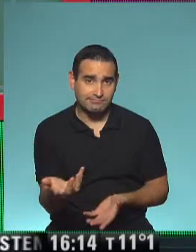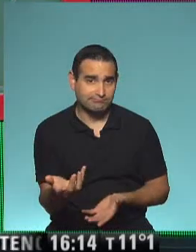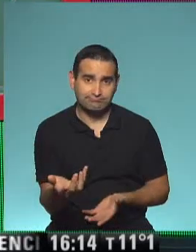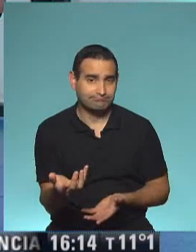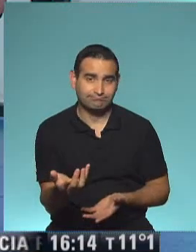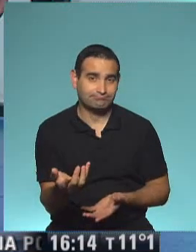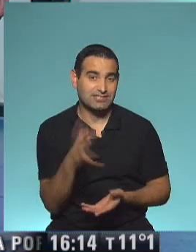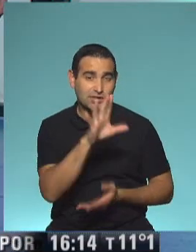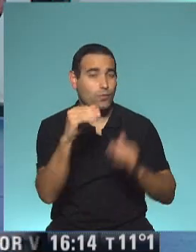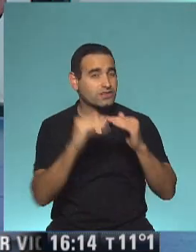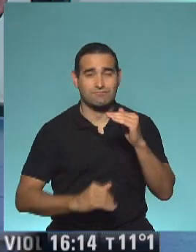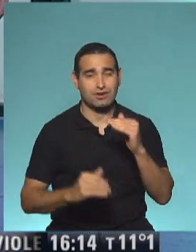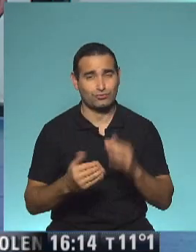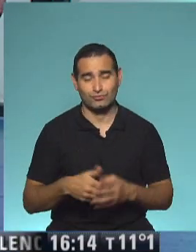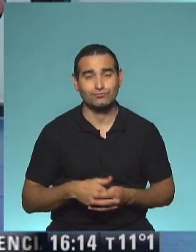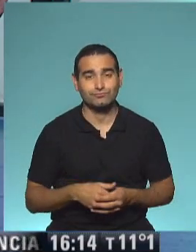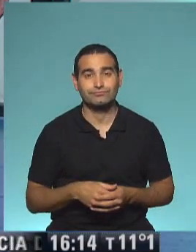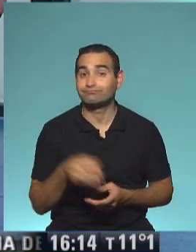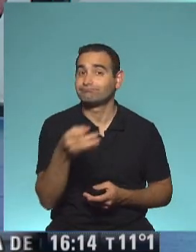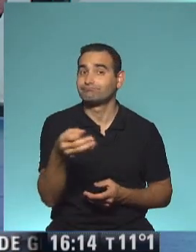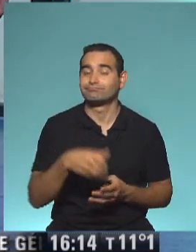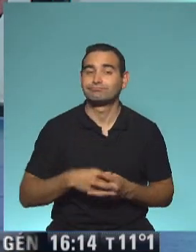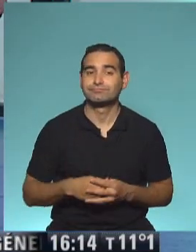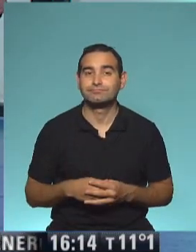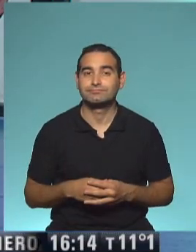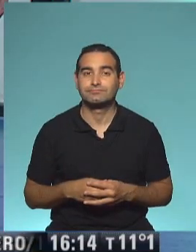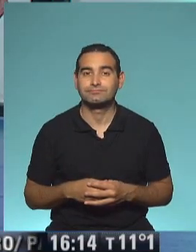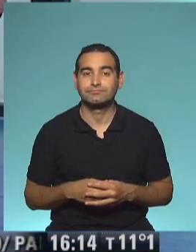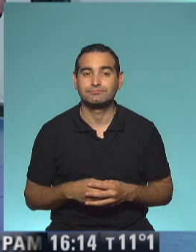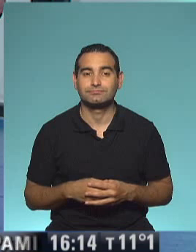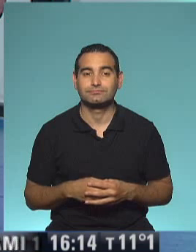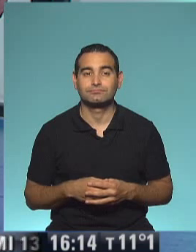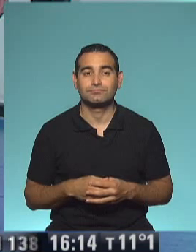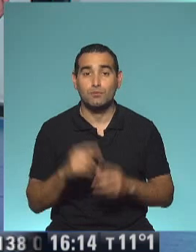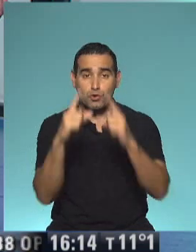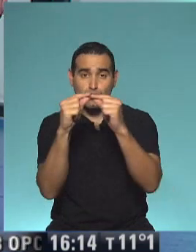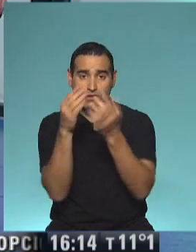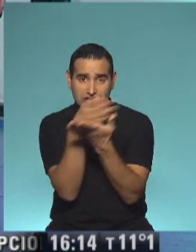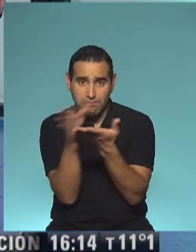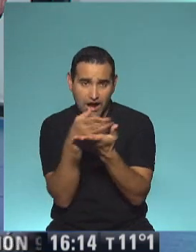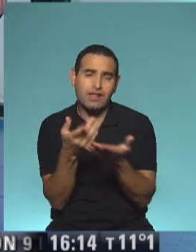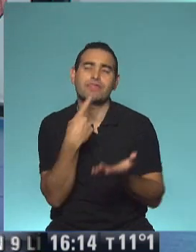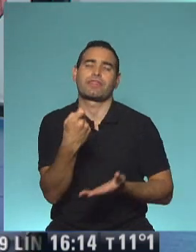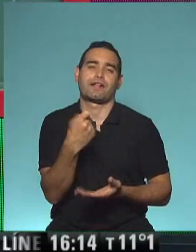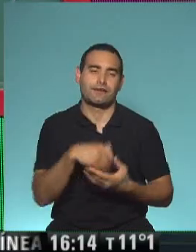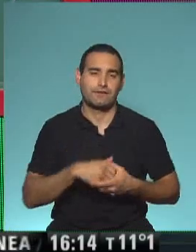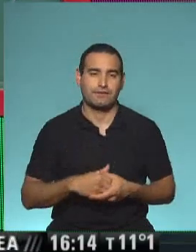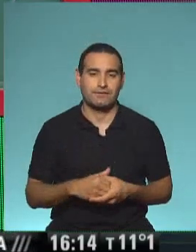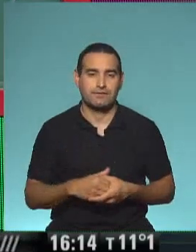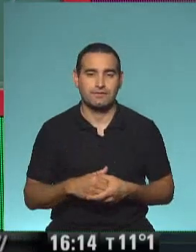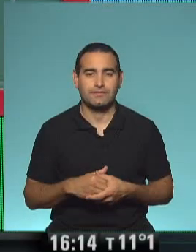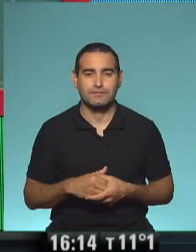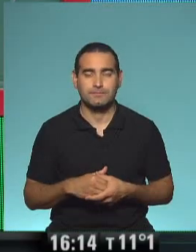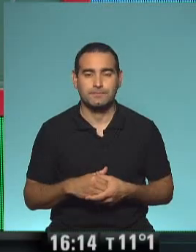Así es menos de 50, seguro. Sí. Entonces. Fragmentando alguno de los números nos damos cuenta. Capaz que así